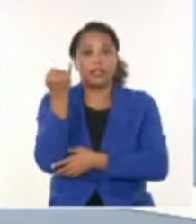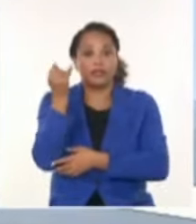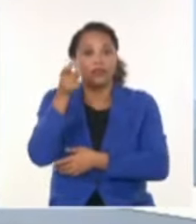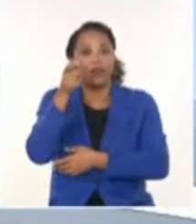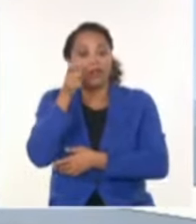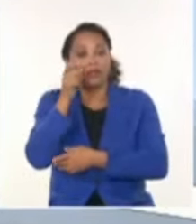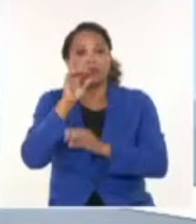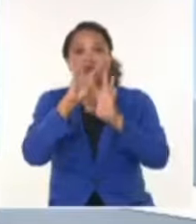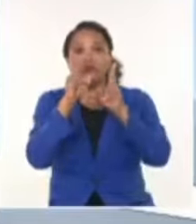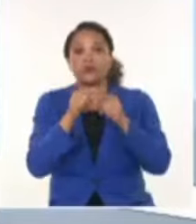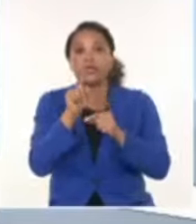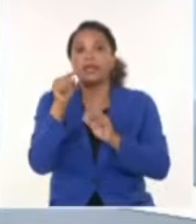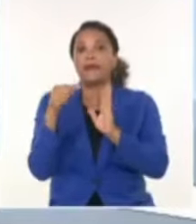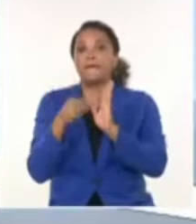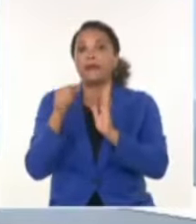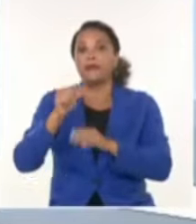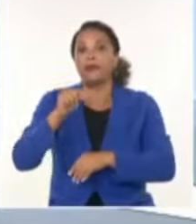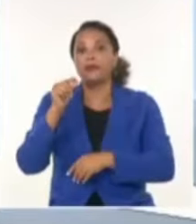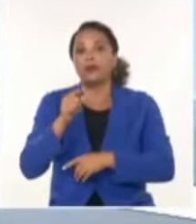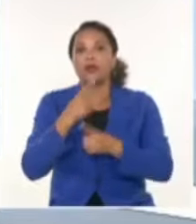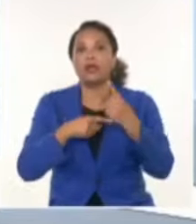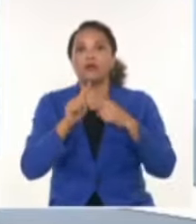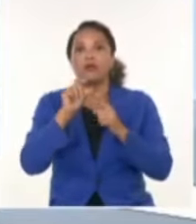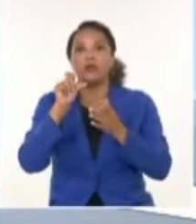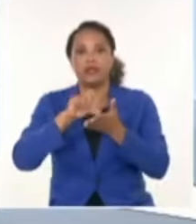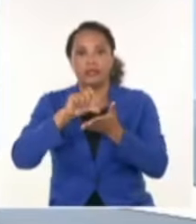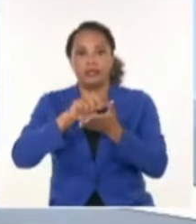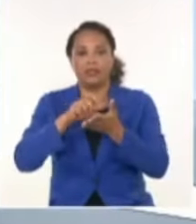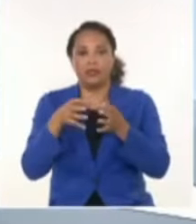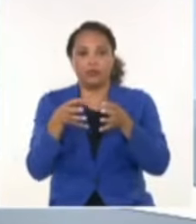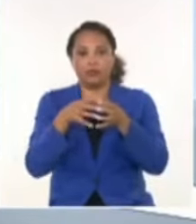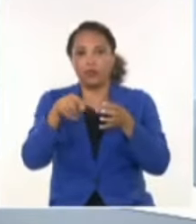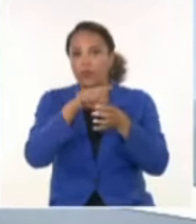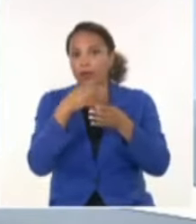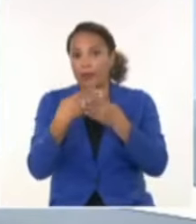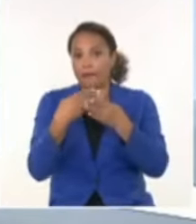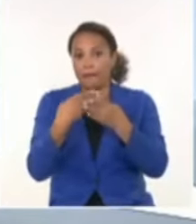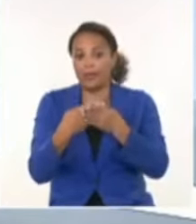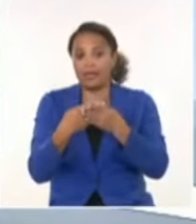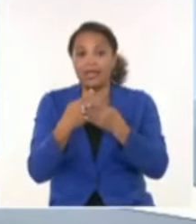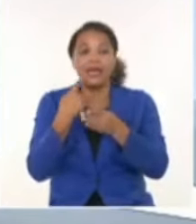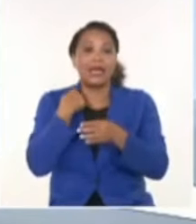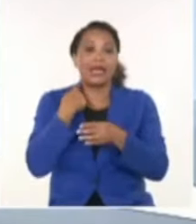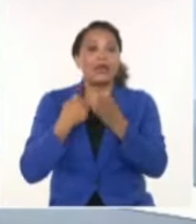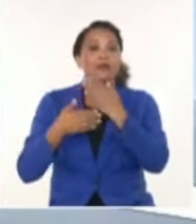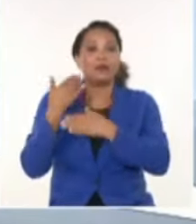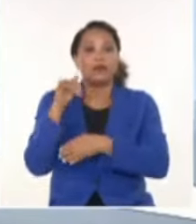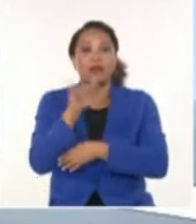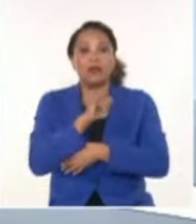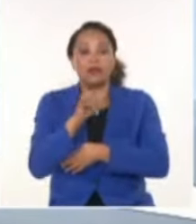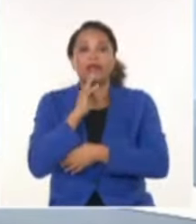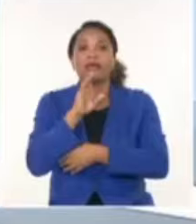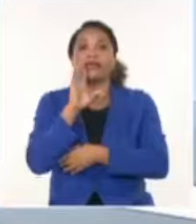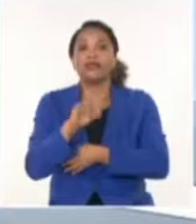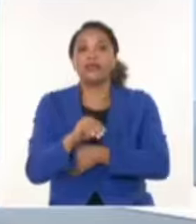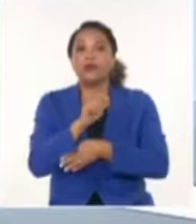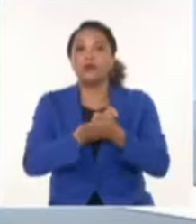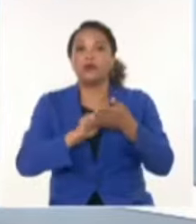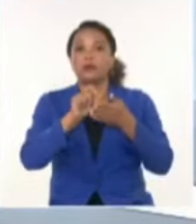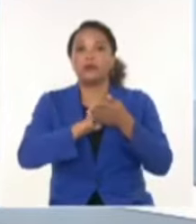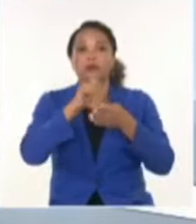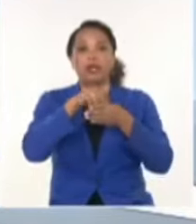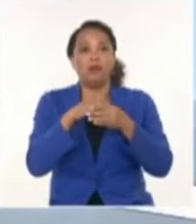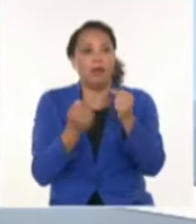un total de casi mil, algunos como el Centro Carter, el mismo que años atrás dijo que el sistema electoral venezolano era el mejor del mundo,